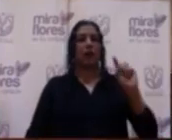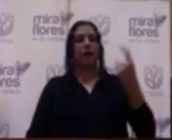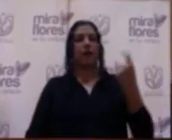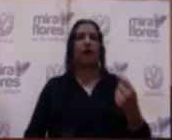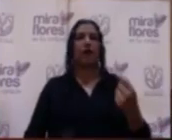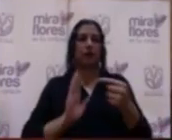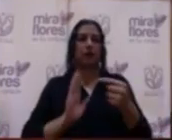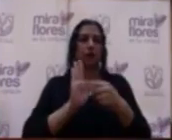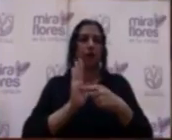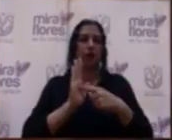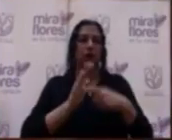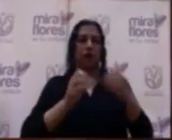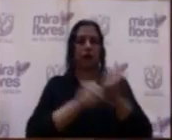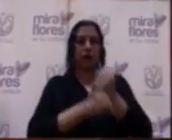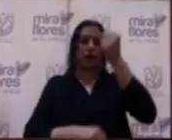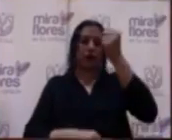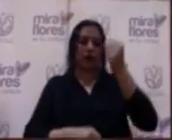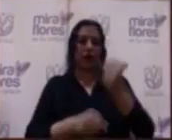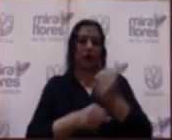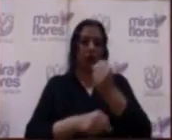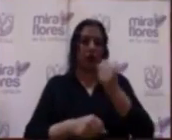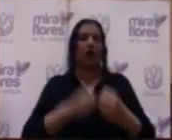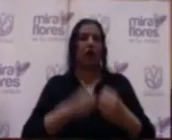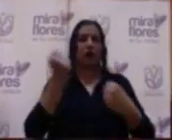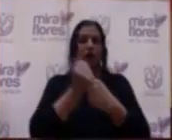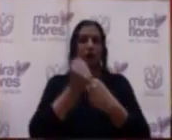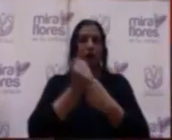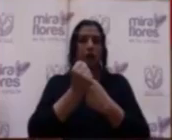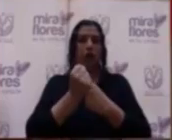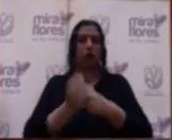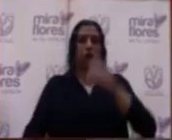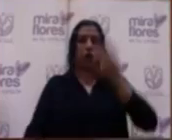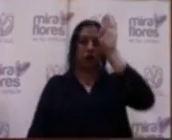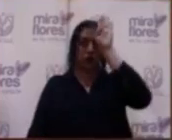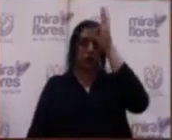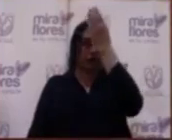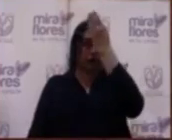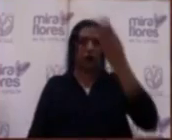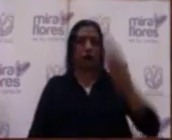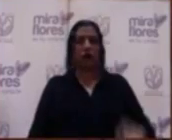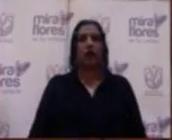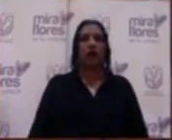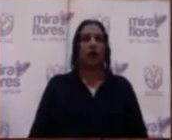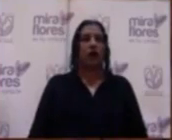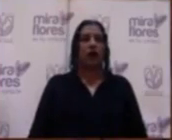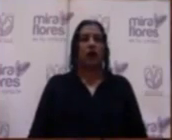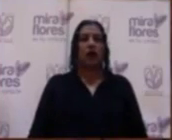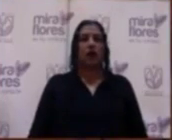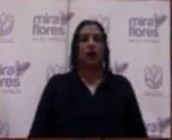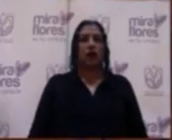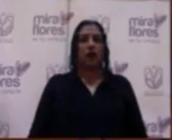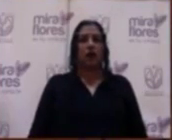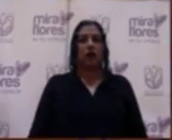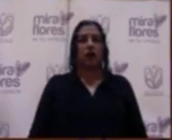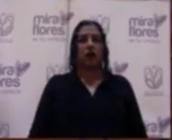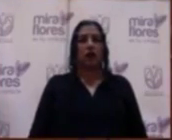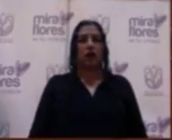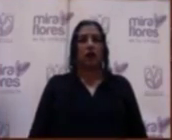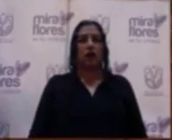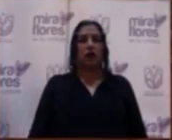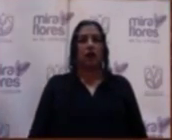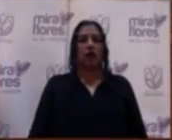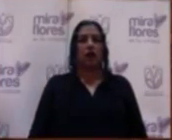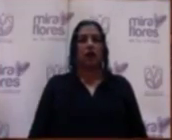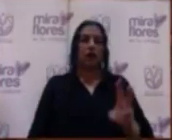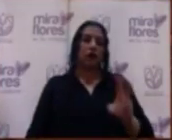ganador ha sido la compra, este apoyo a los bomberos. Hace unos días vi en televisión a un alto funcionario de los bomberos,